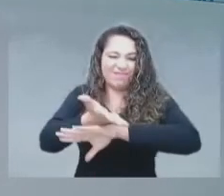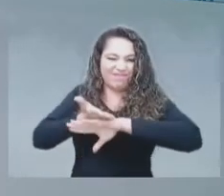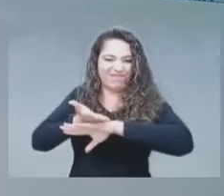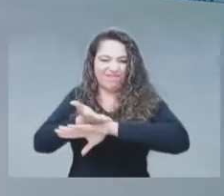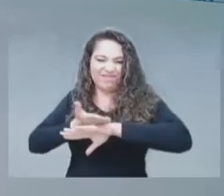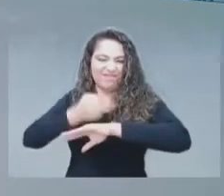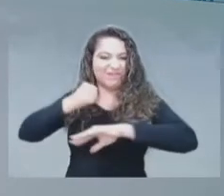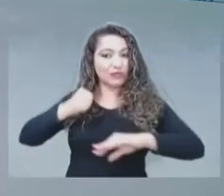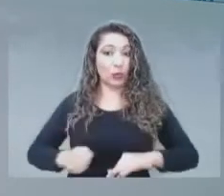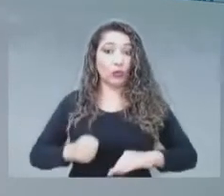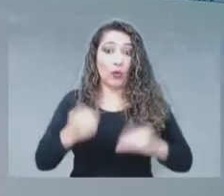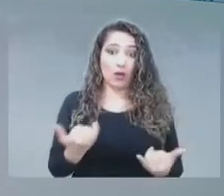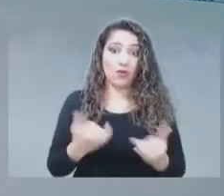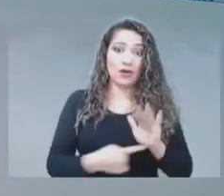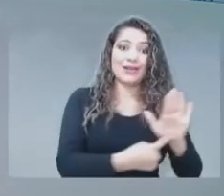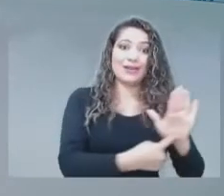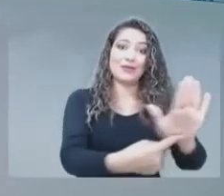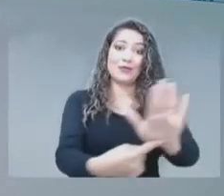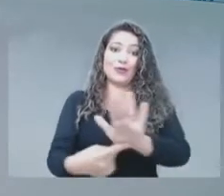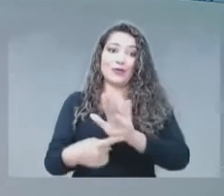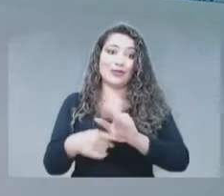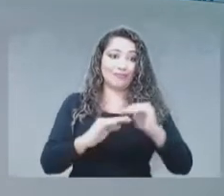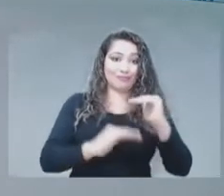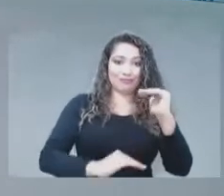mostrarles esa es nuestra proyección.